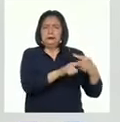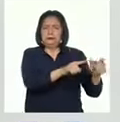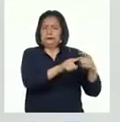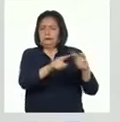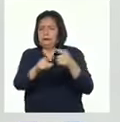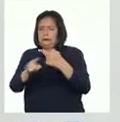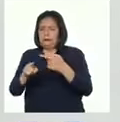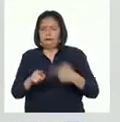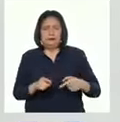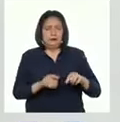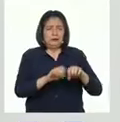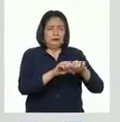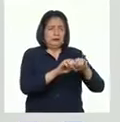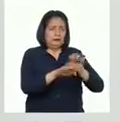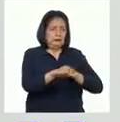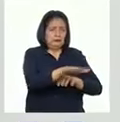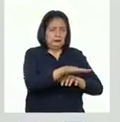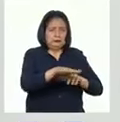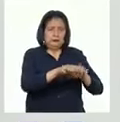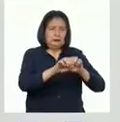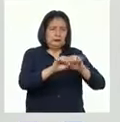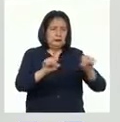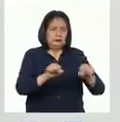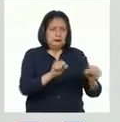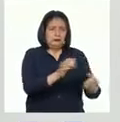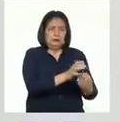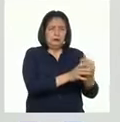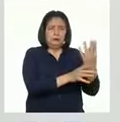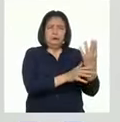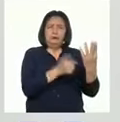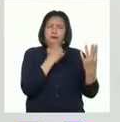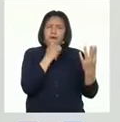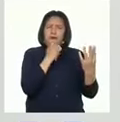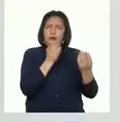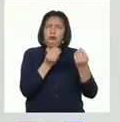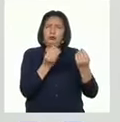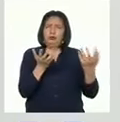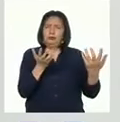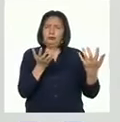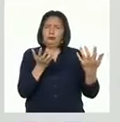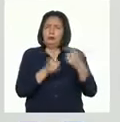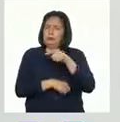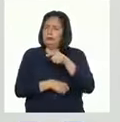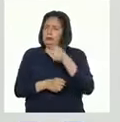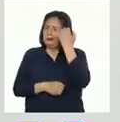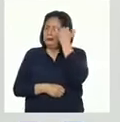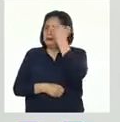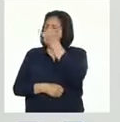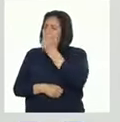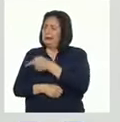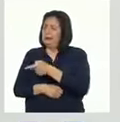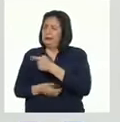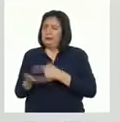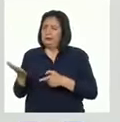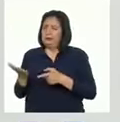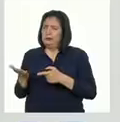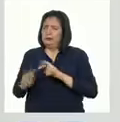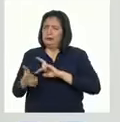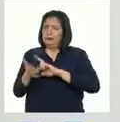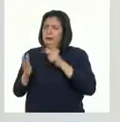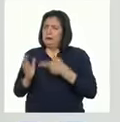diversidad de ecosistemas con las plantas, ¿cómo se relaciona eso con la idea que tenemos del